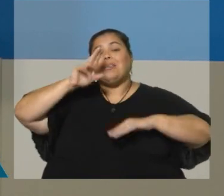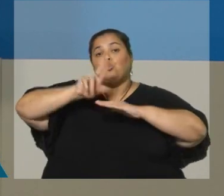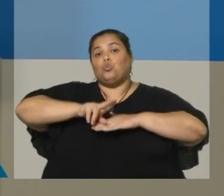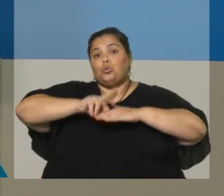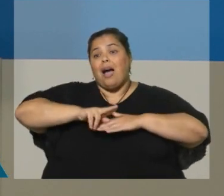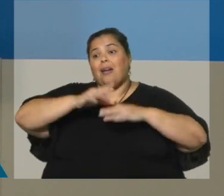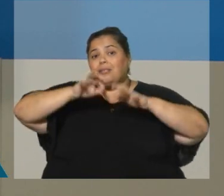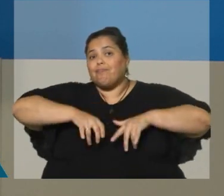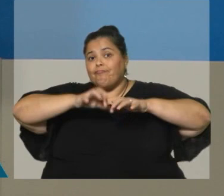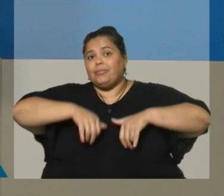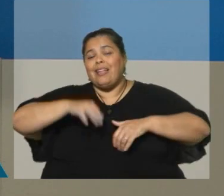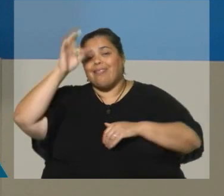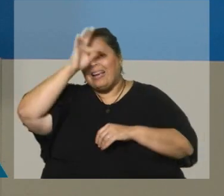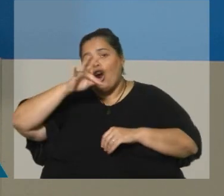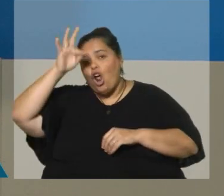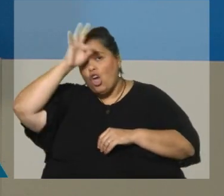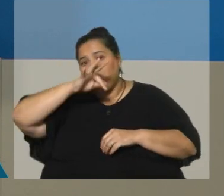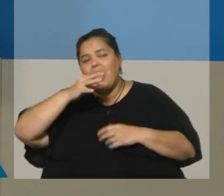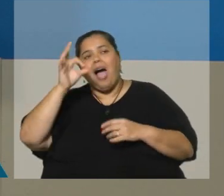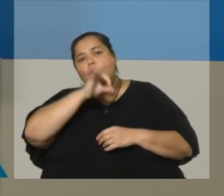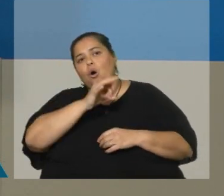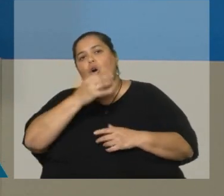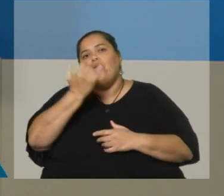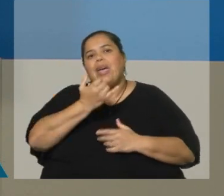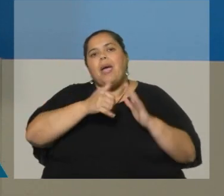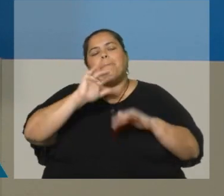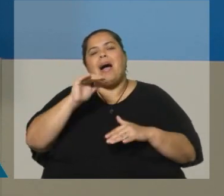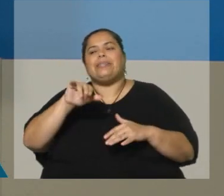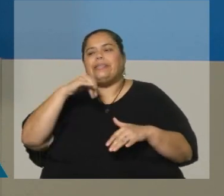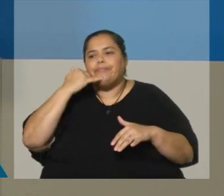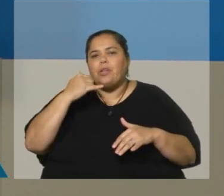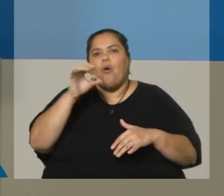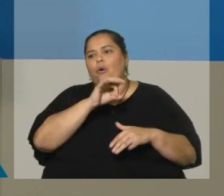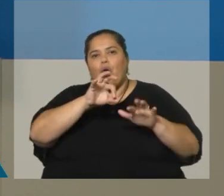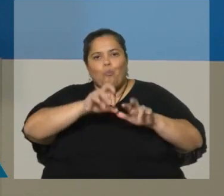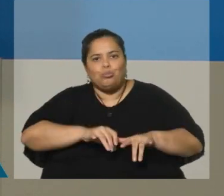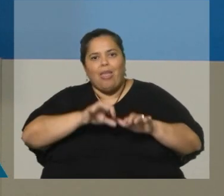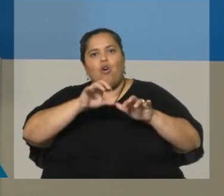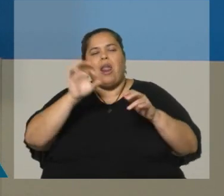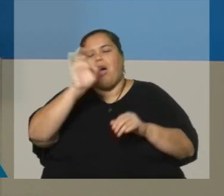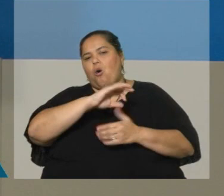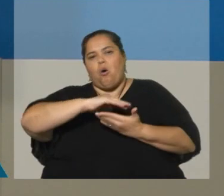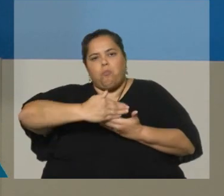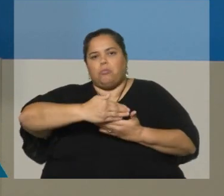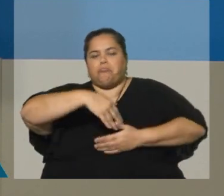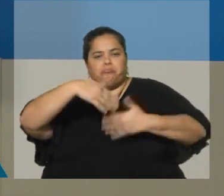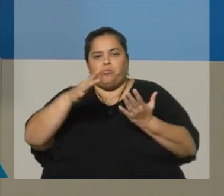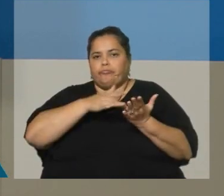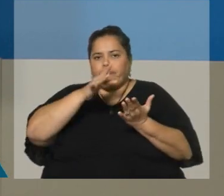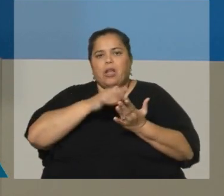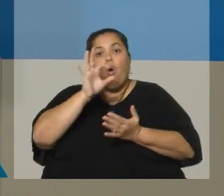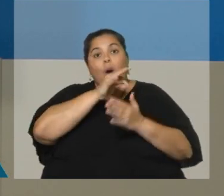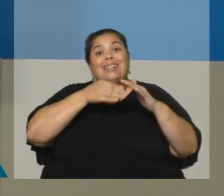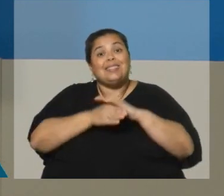tecnologías, al uso de dispositivos electrónicos. Y, por supuesto, al mayor uso de Internet o de